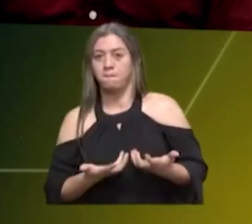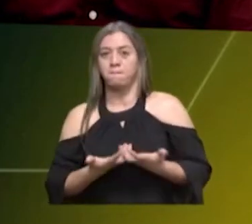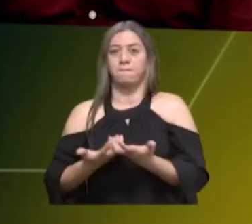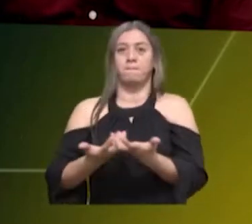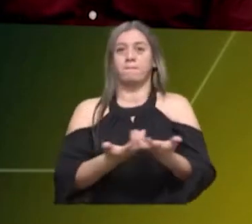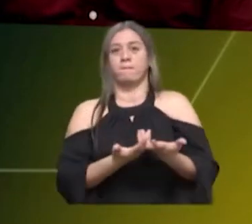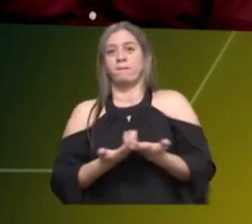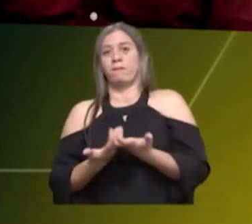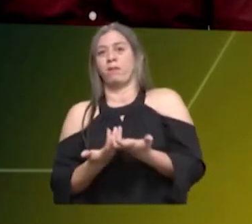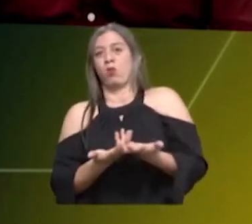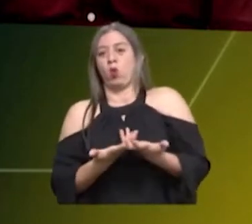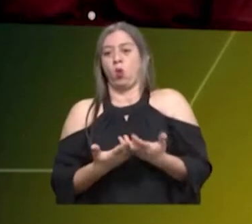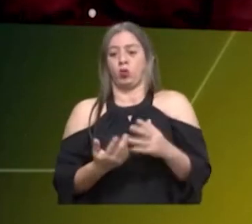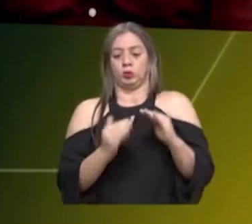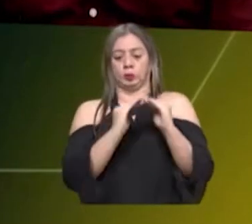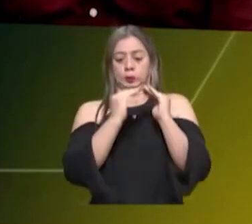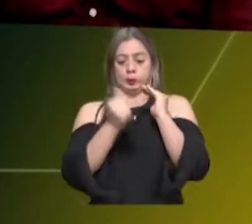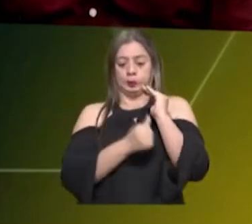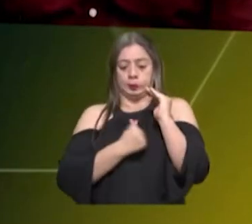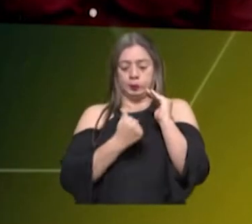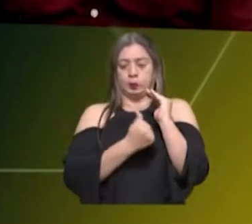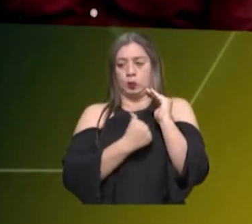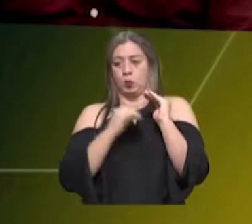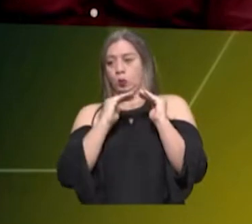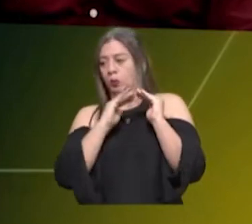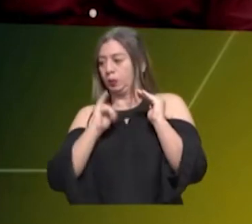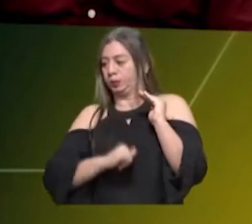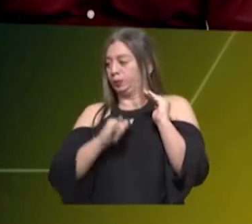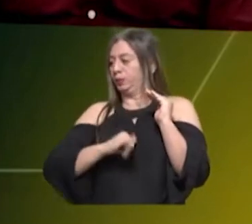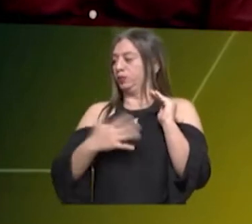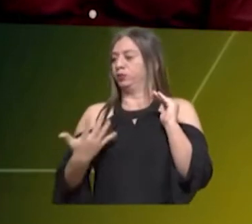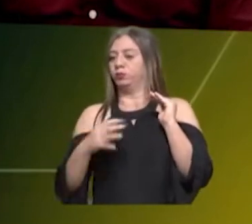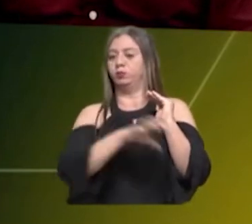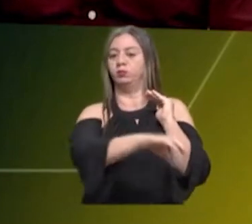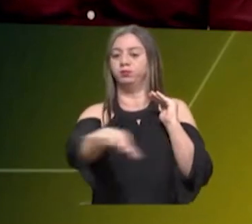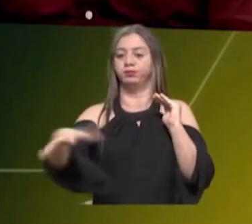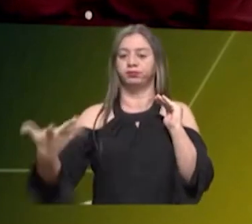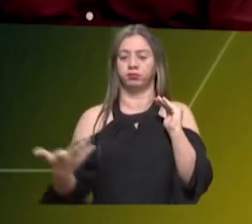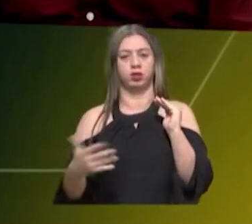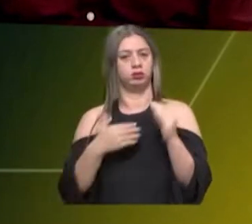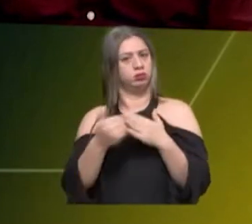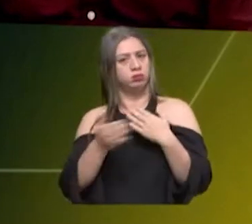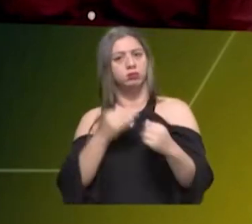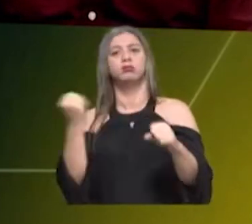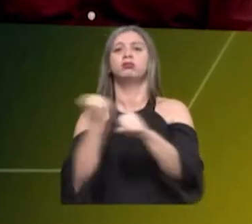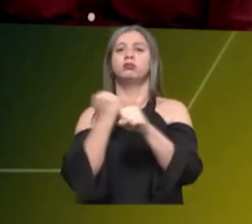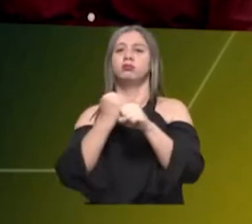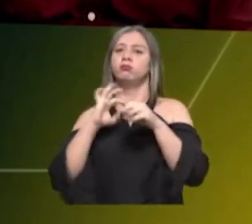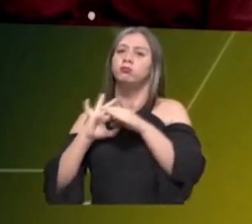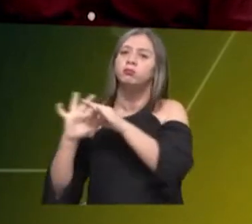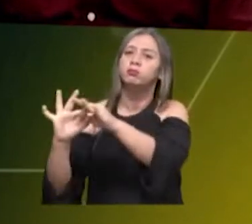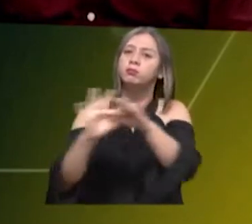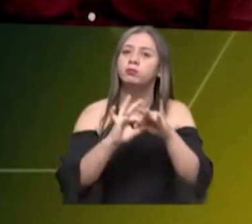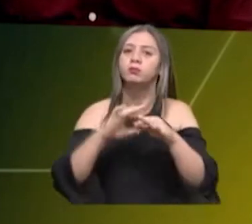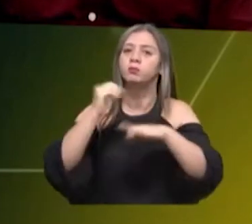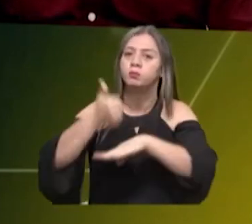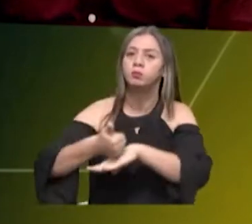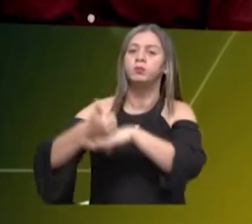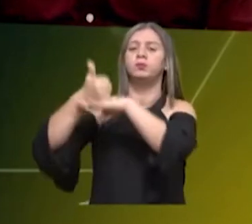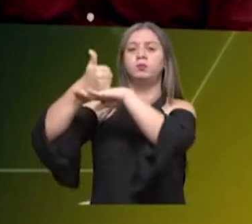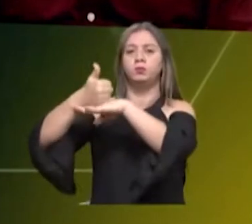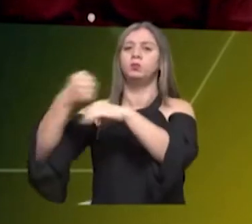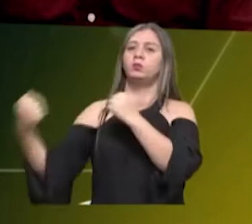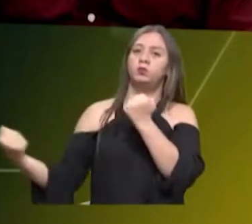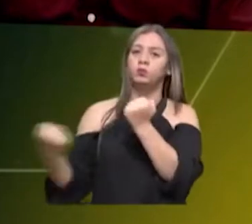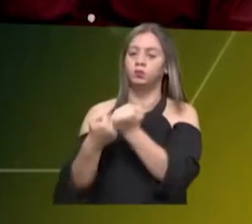aislamiento, pero como te dije fue un trabajo conjunto, fue una apuesta de la dirección, un